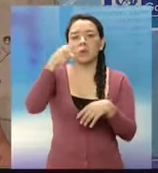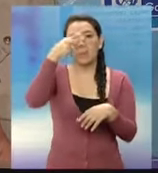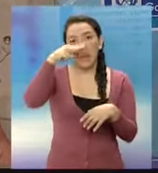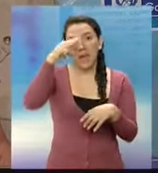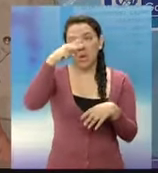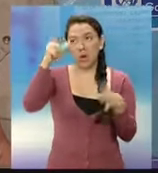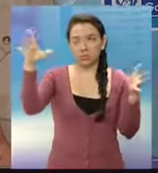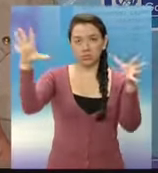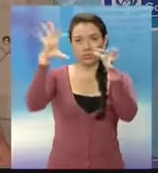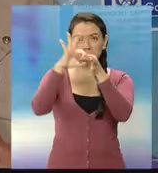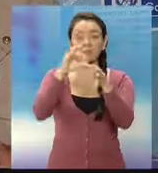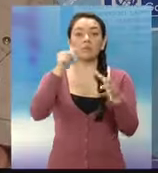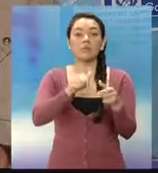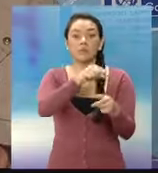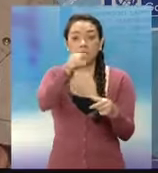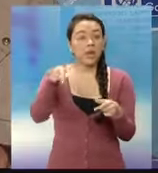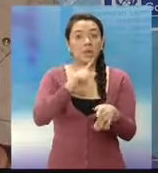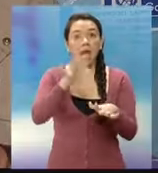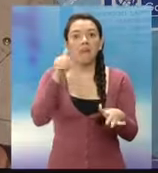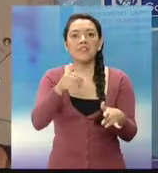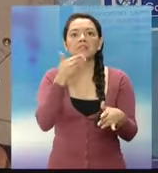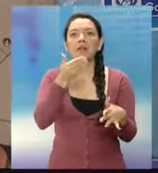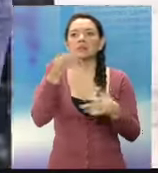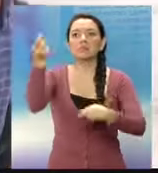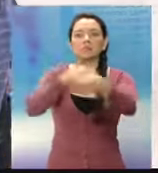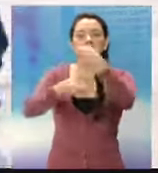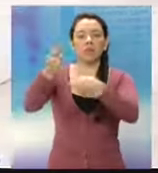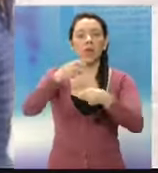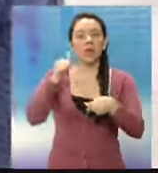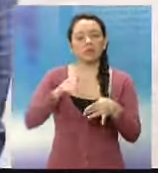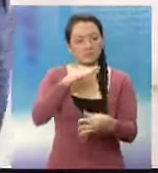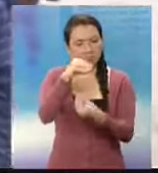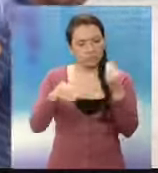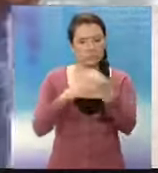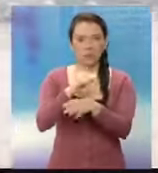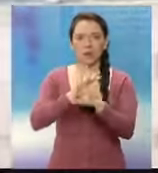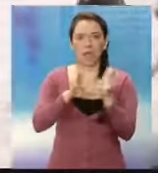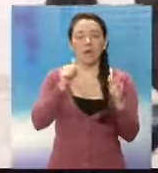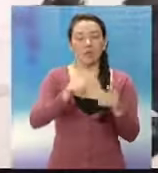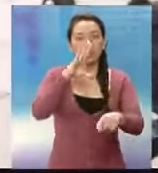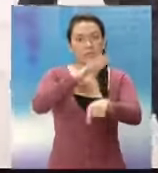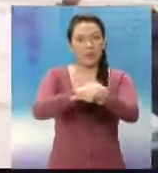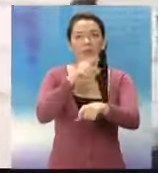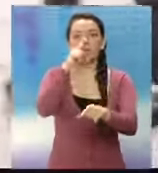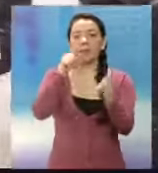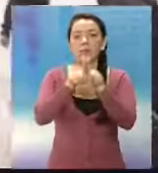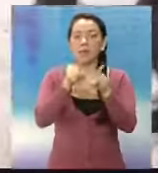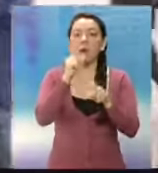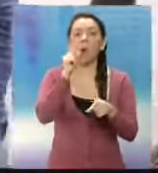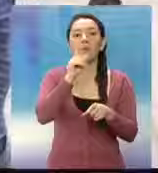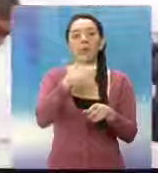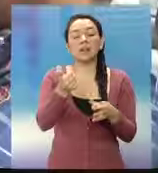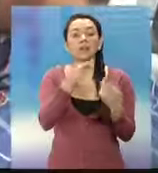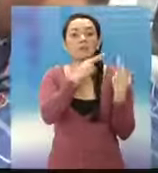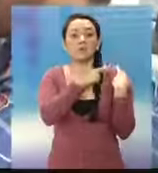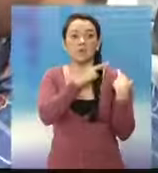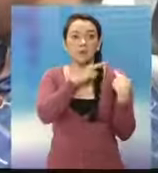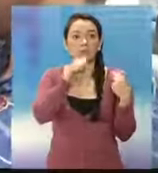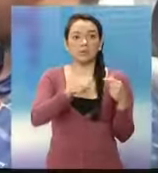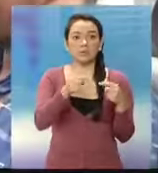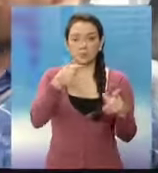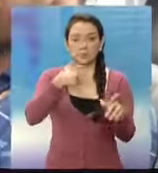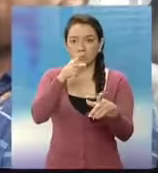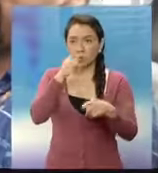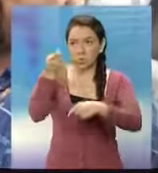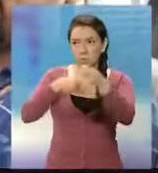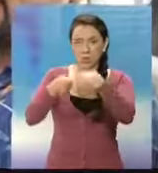hay una gran facilidad de operación en este sentido. También fue capturado Ángel Alberto Alquijay por ser el responsable del tráfico y protección